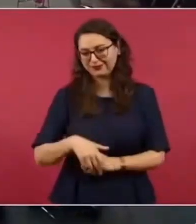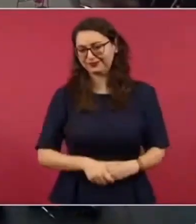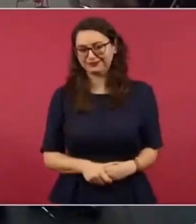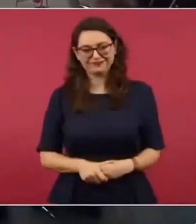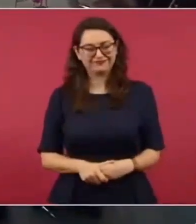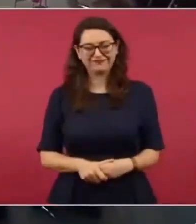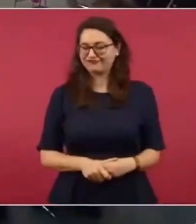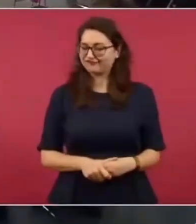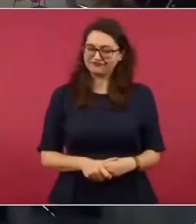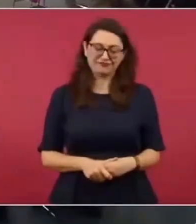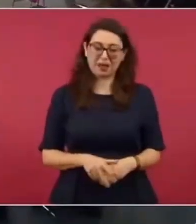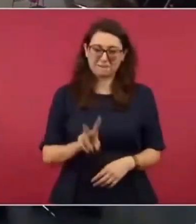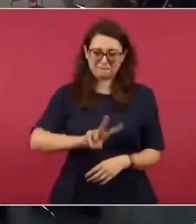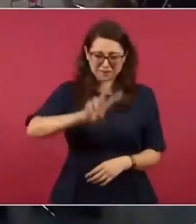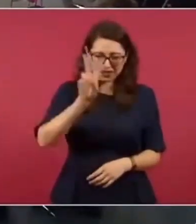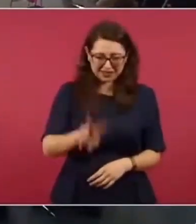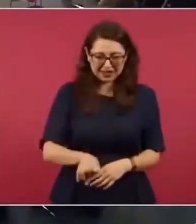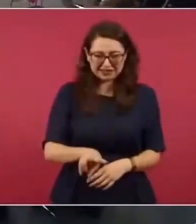muchos crímenes